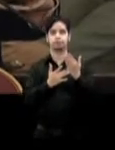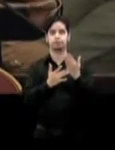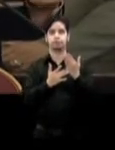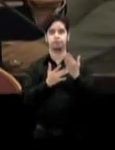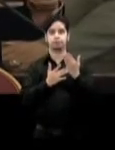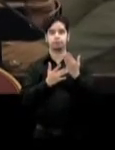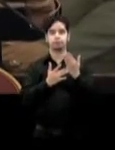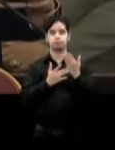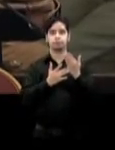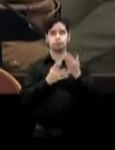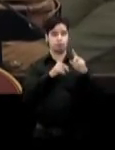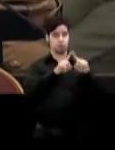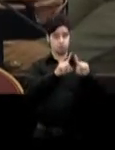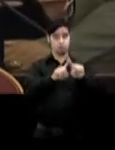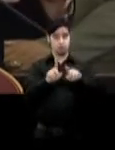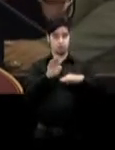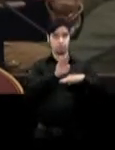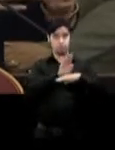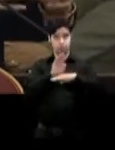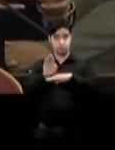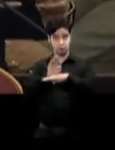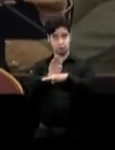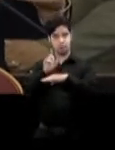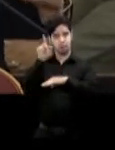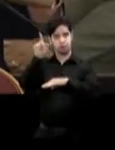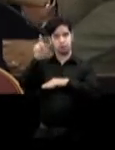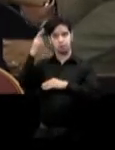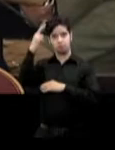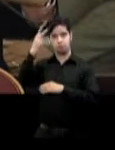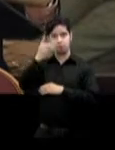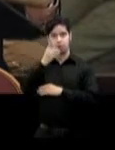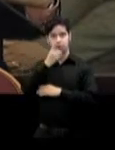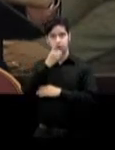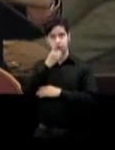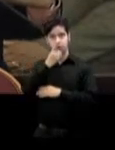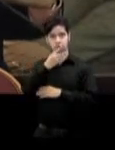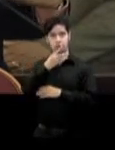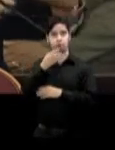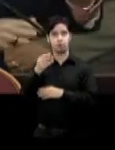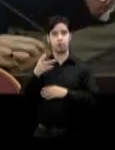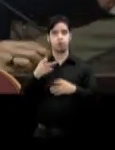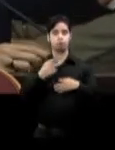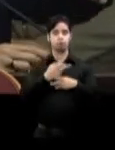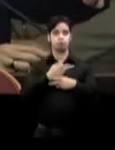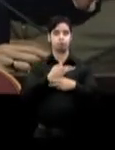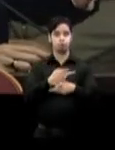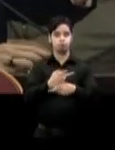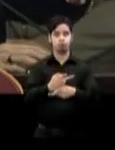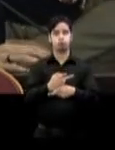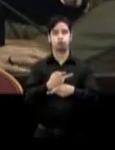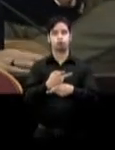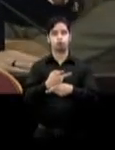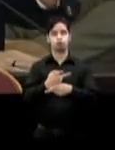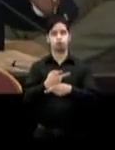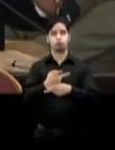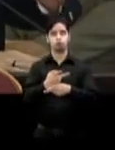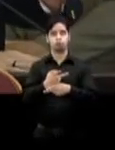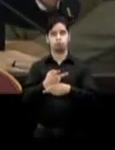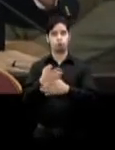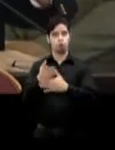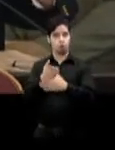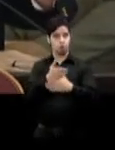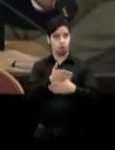empresas de la República Dominicana y producción compartida, donde se puede comenzar la fase de